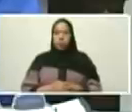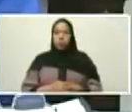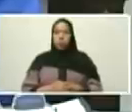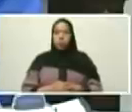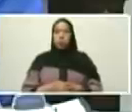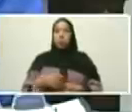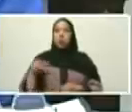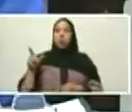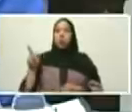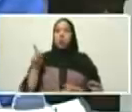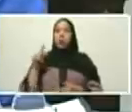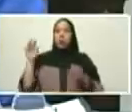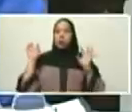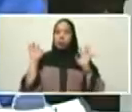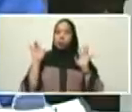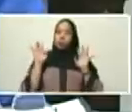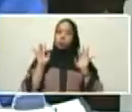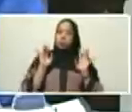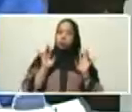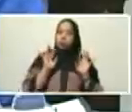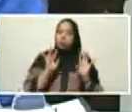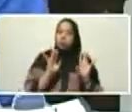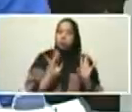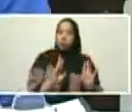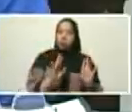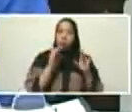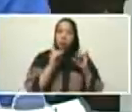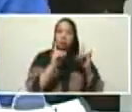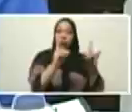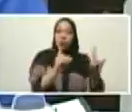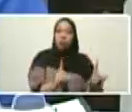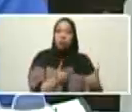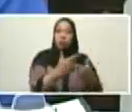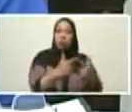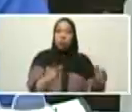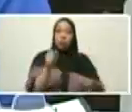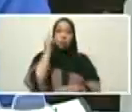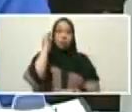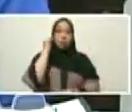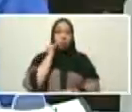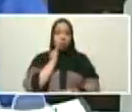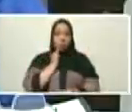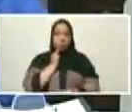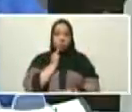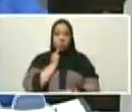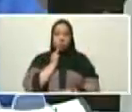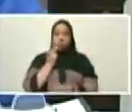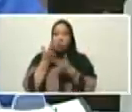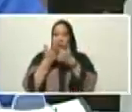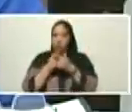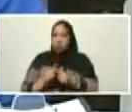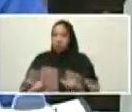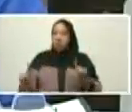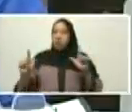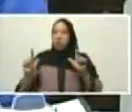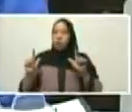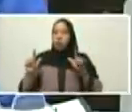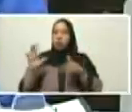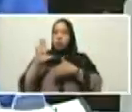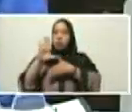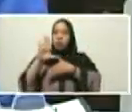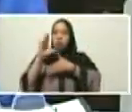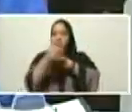libertador a dar las batallas decisivas, definitivas, de la independencia suramericana y de la